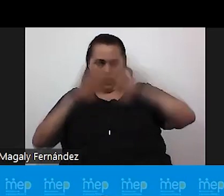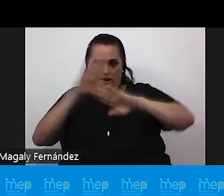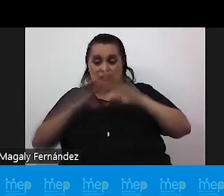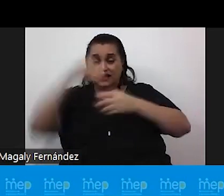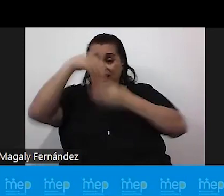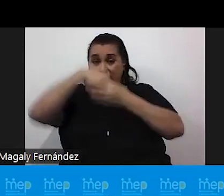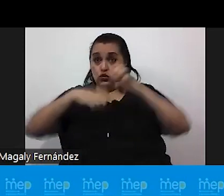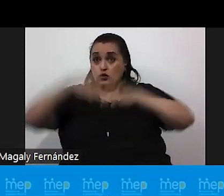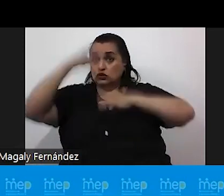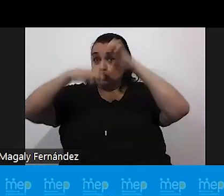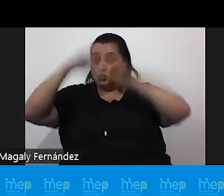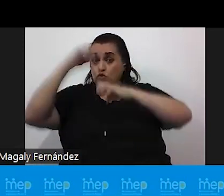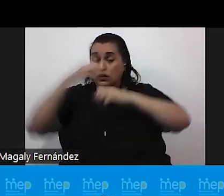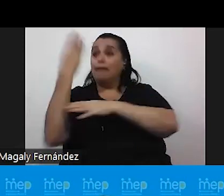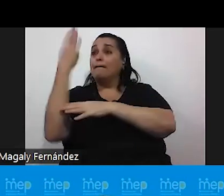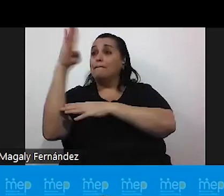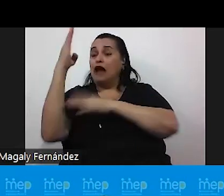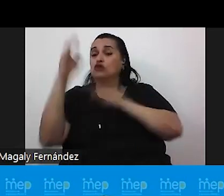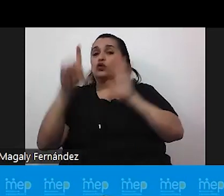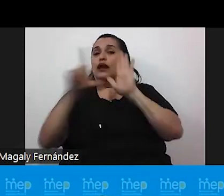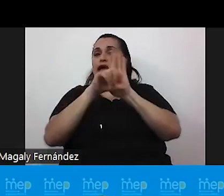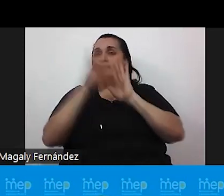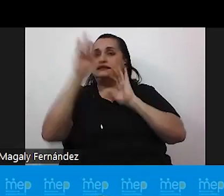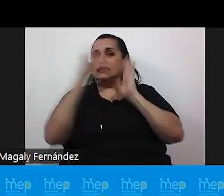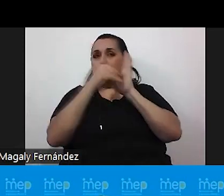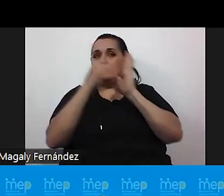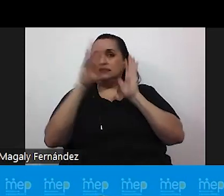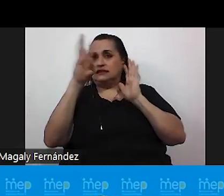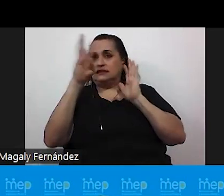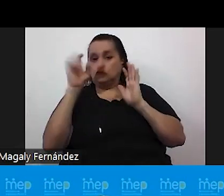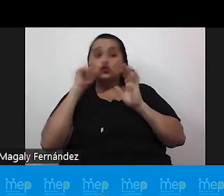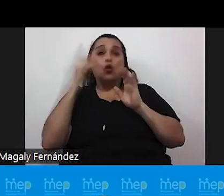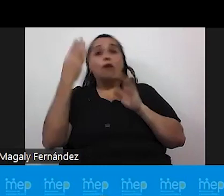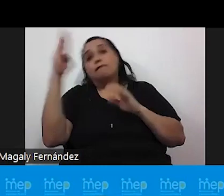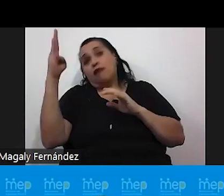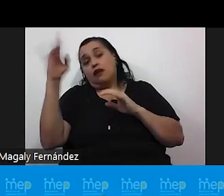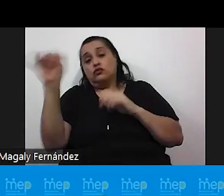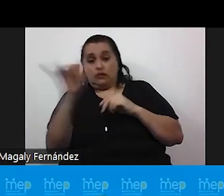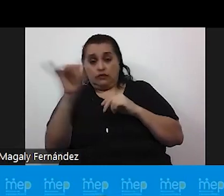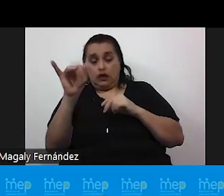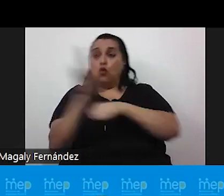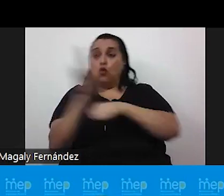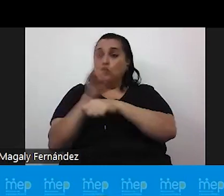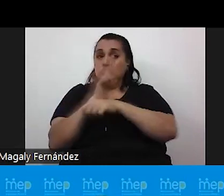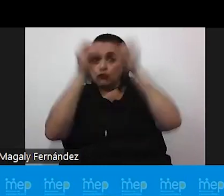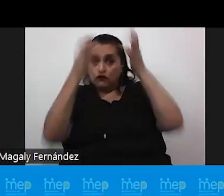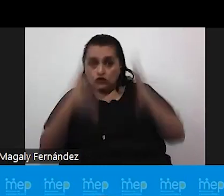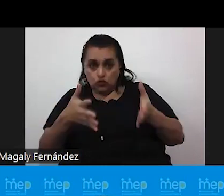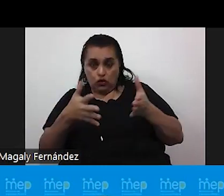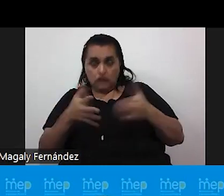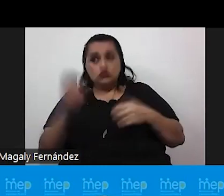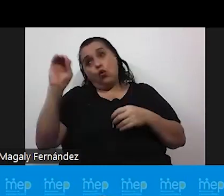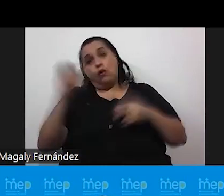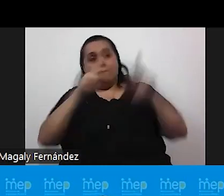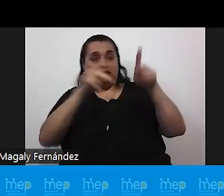podemos ubicar también el baño de la ley 7600 o algún servicio sanitario que usan los docentes o personal